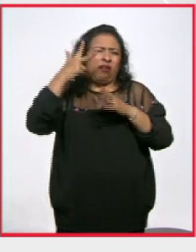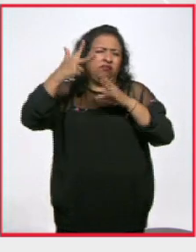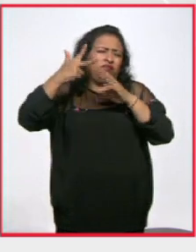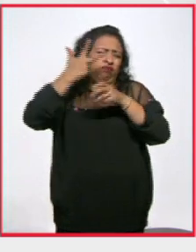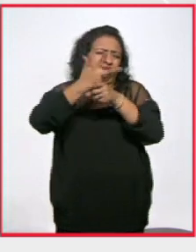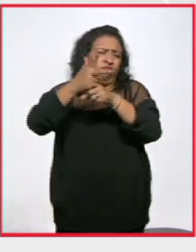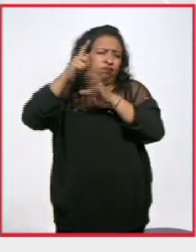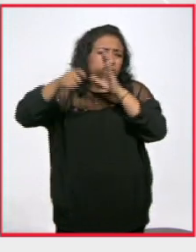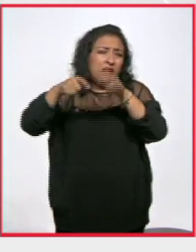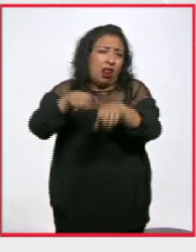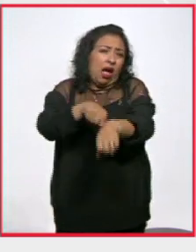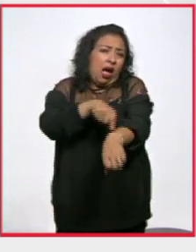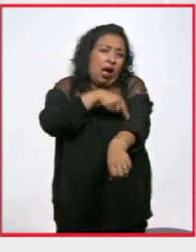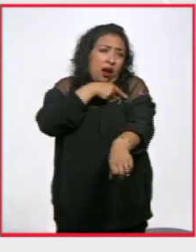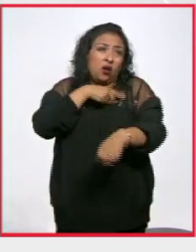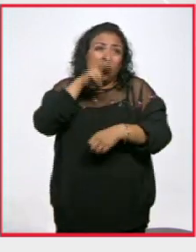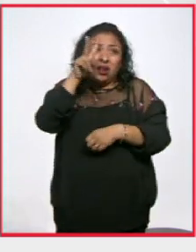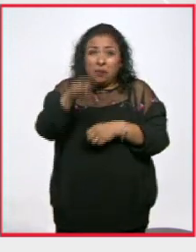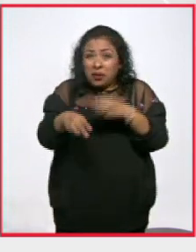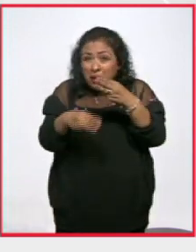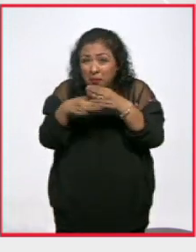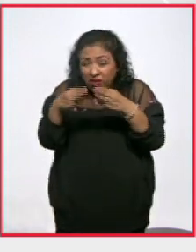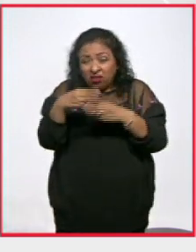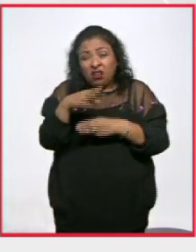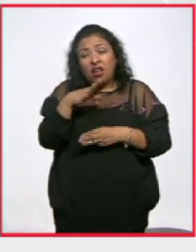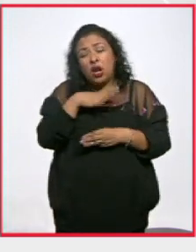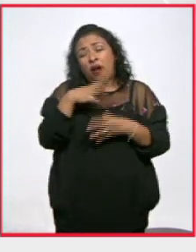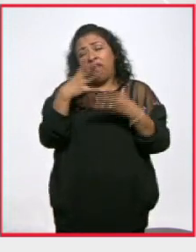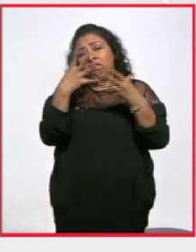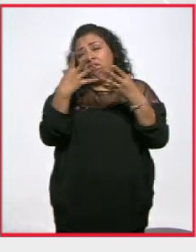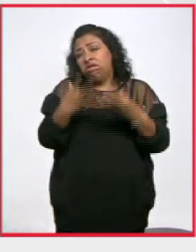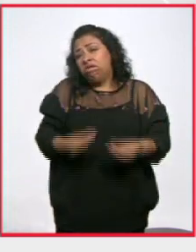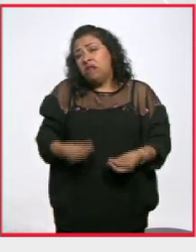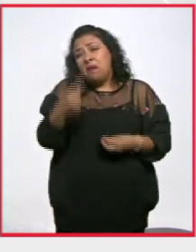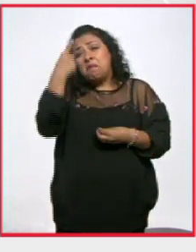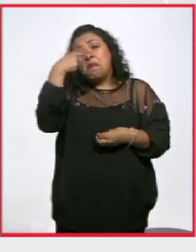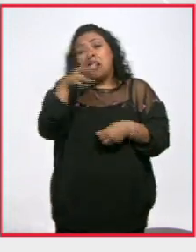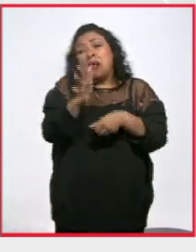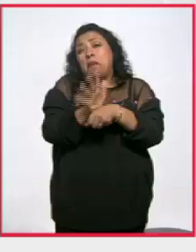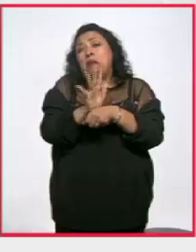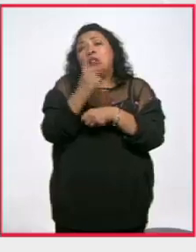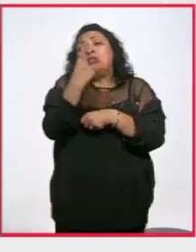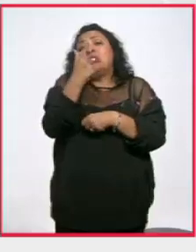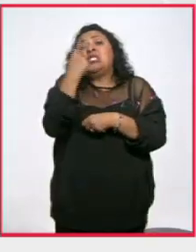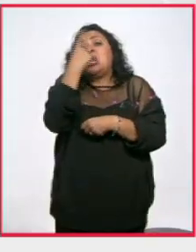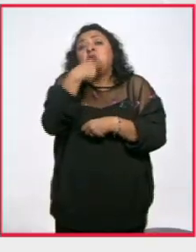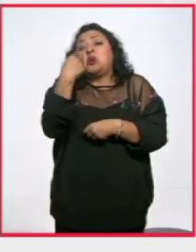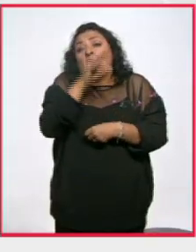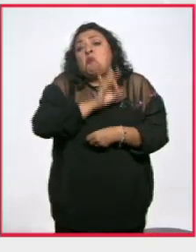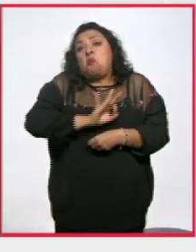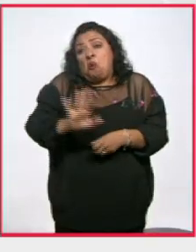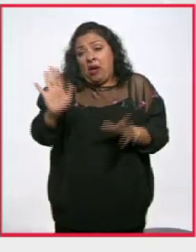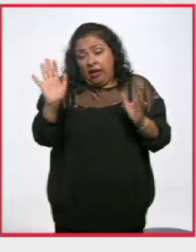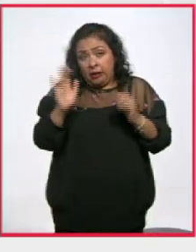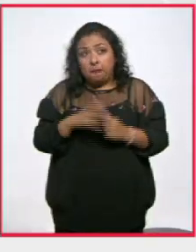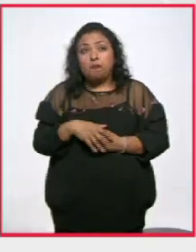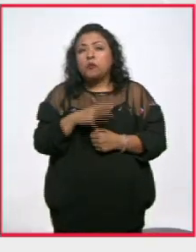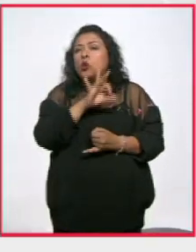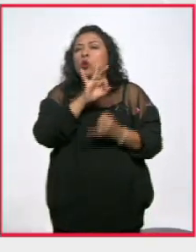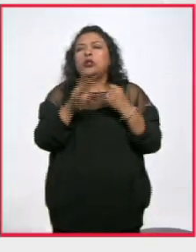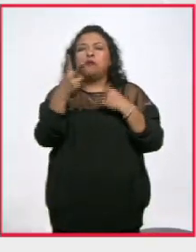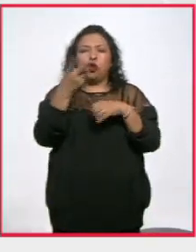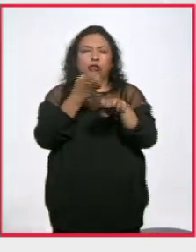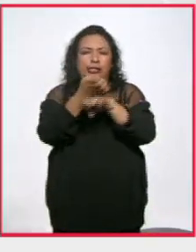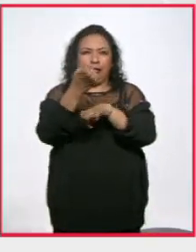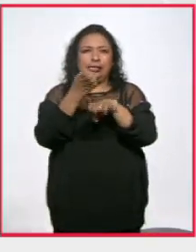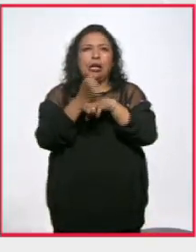Y la verdad es que tenemos material para hacer una película de seis horas. Los últimos dos estados